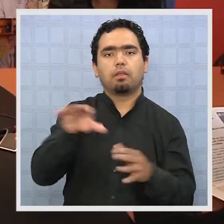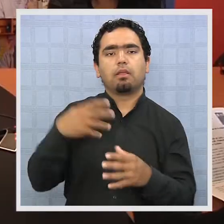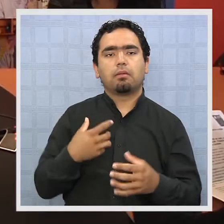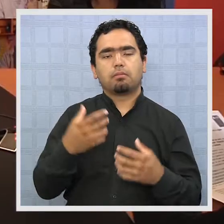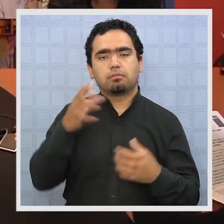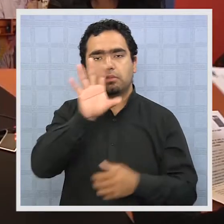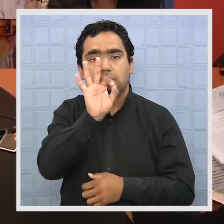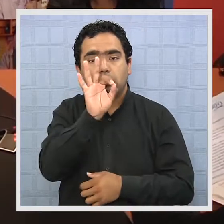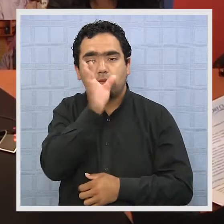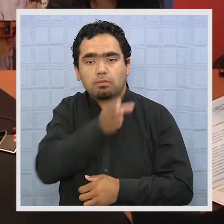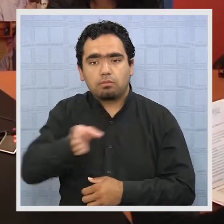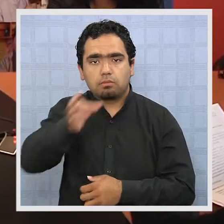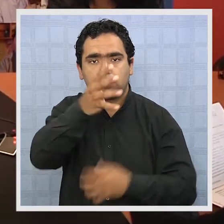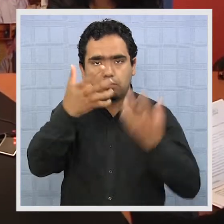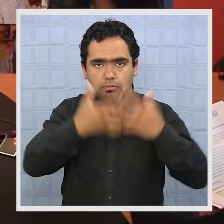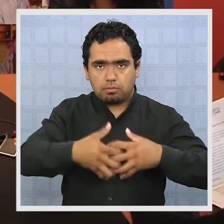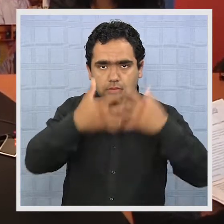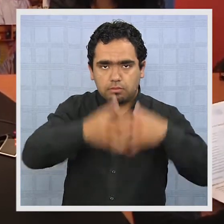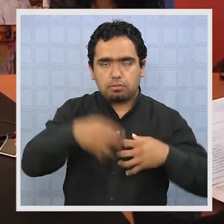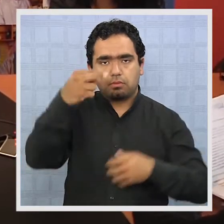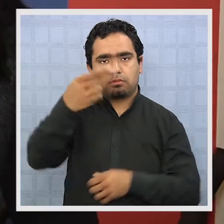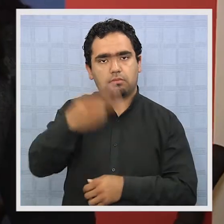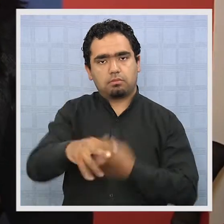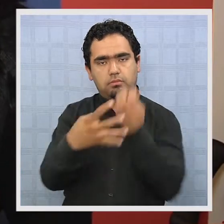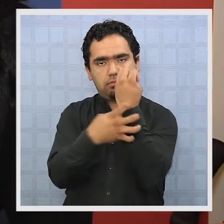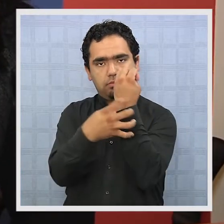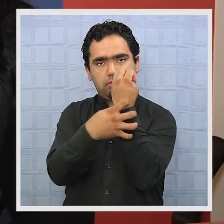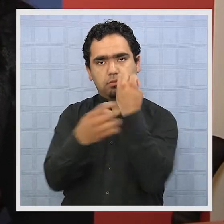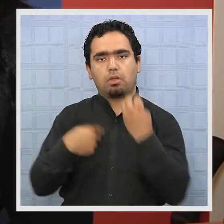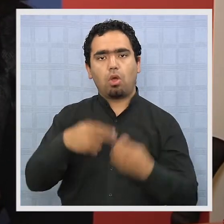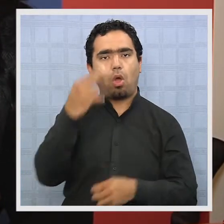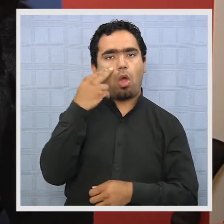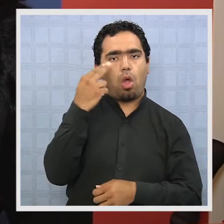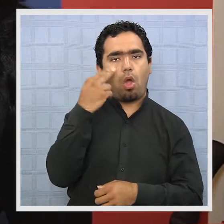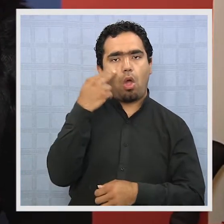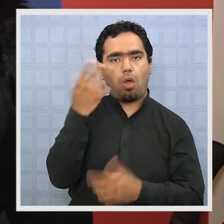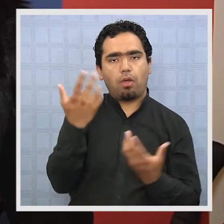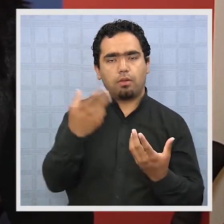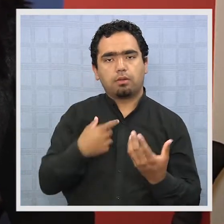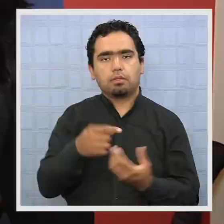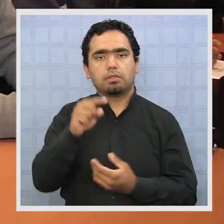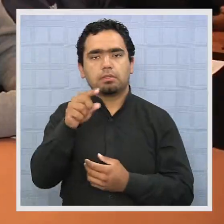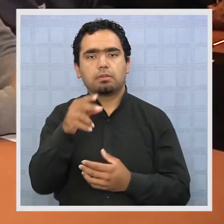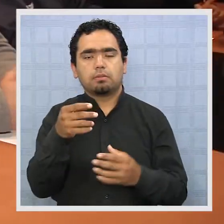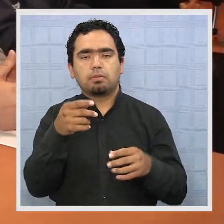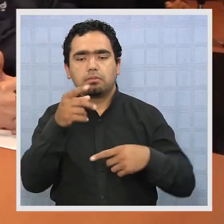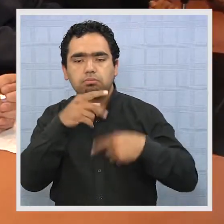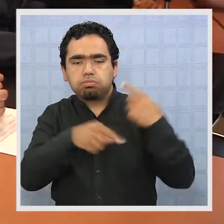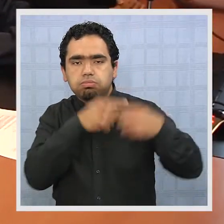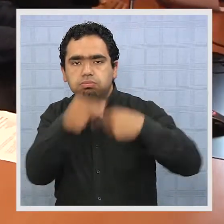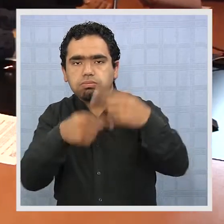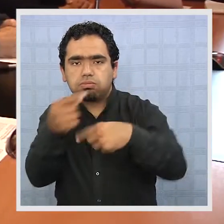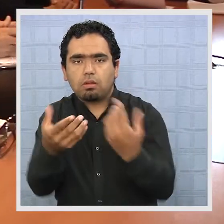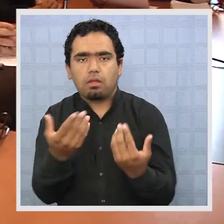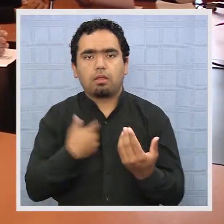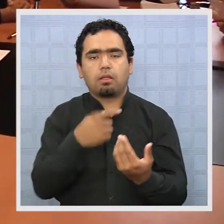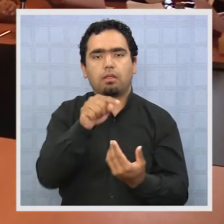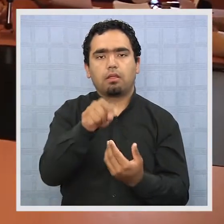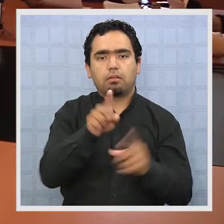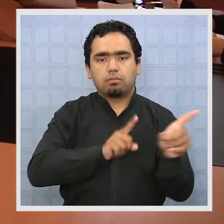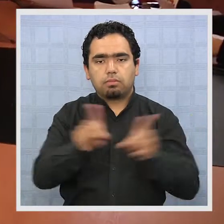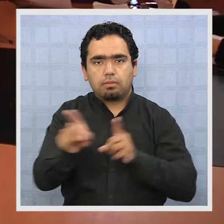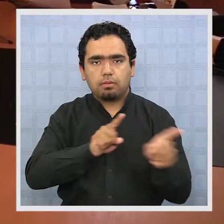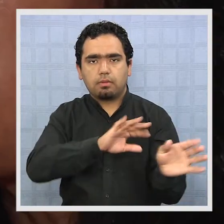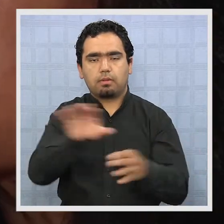región, con el fin de introducir e implementar herramientas y conocimientos para la comercialización. Este proyecto será financiado por